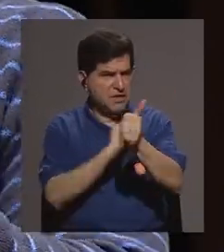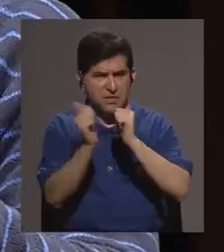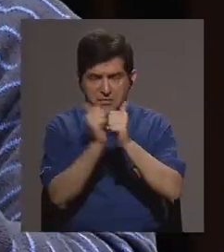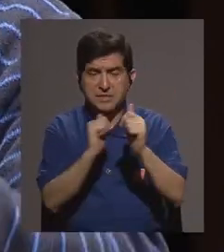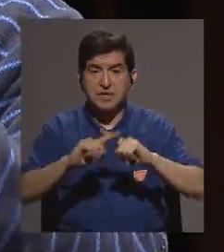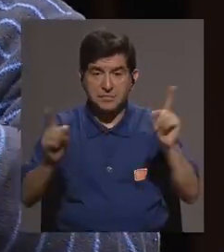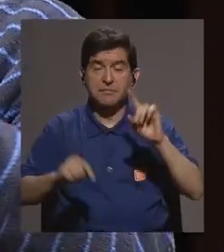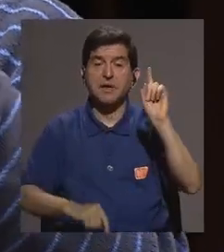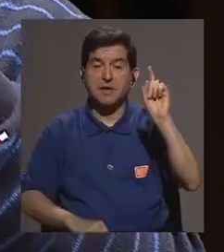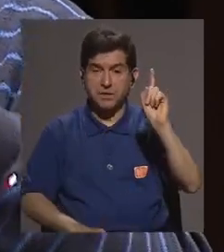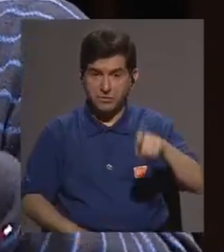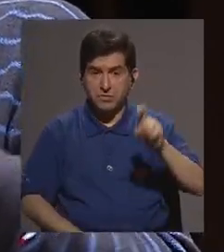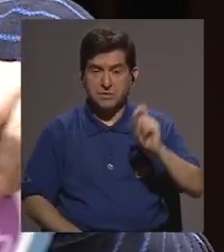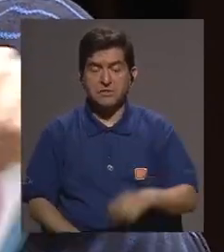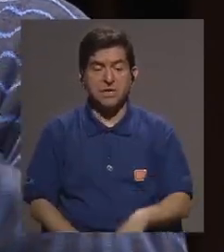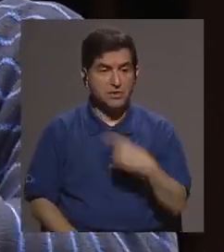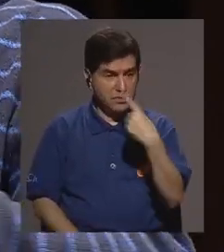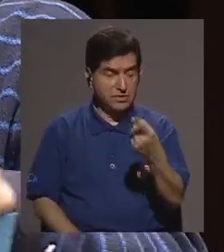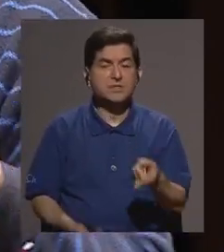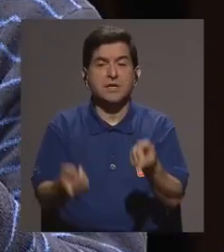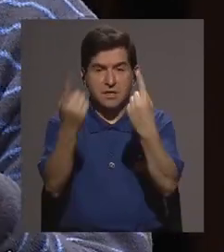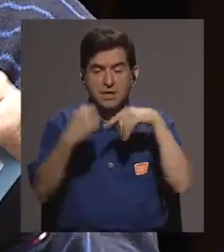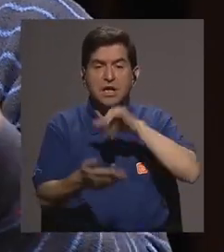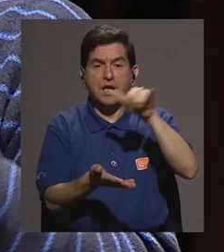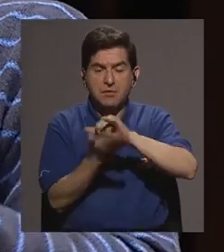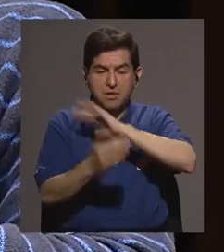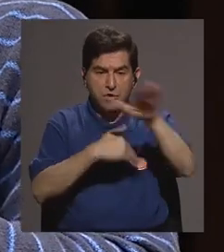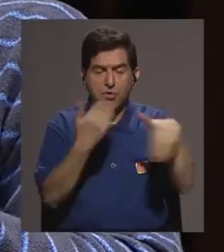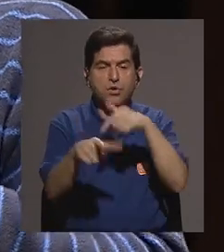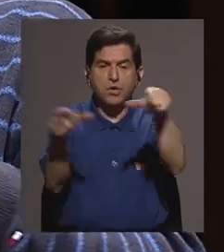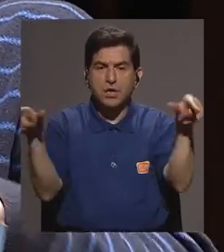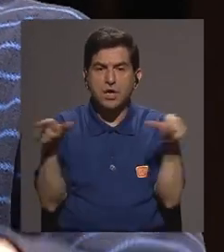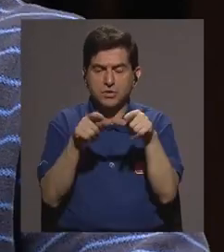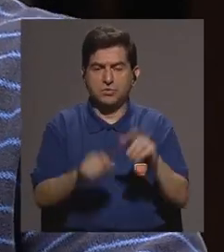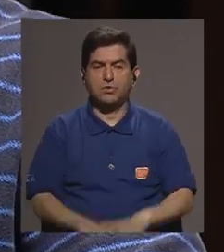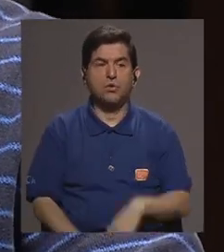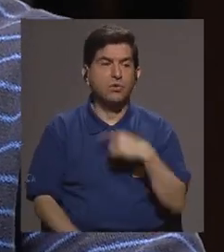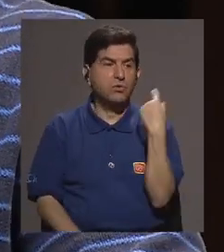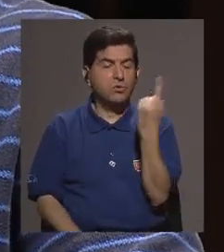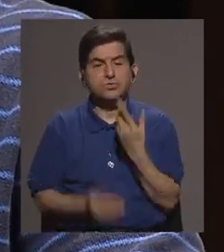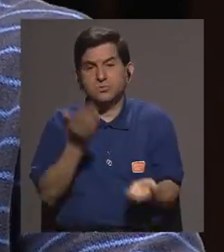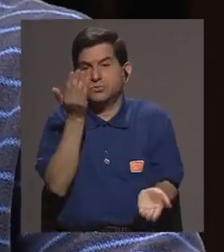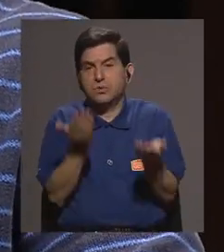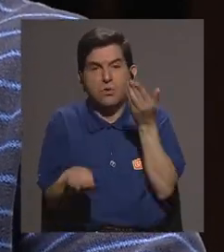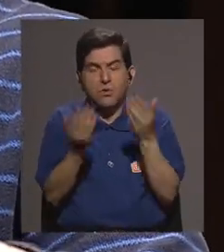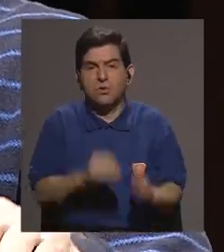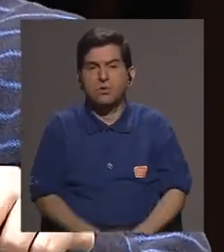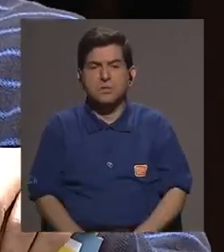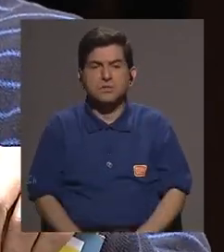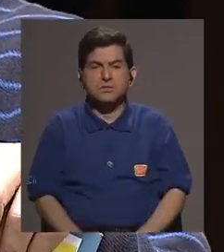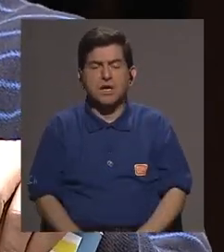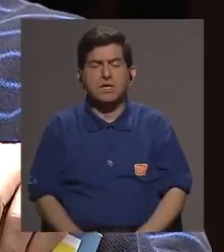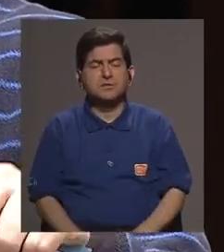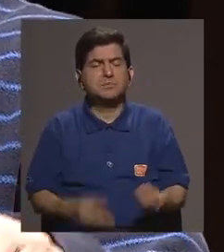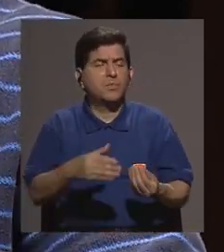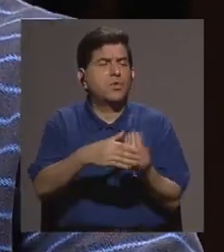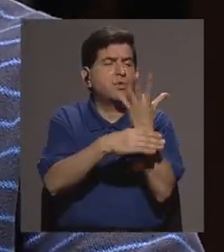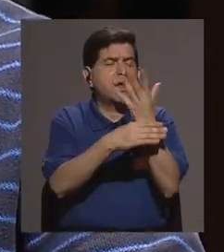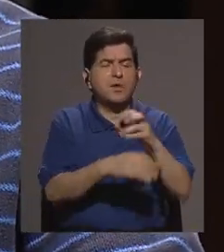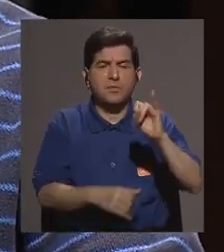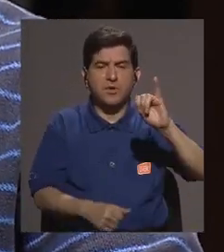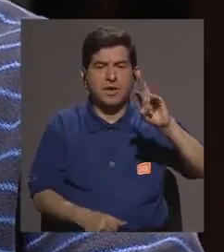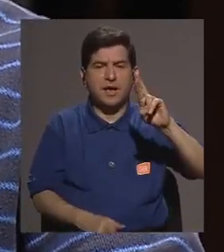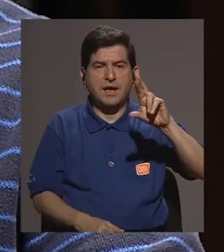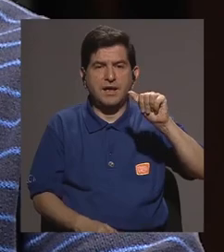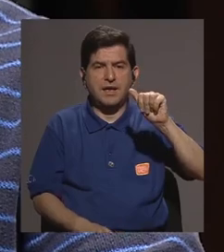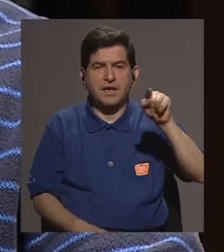no pasa y realmente llegó a San José llegó a todos lados yo creo que solo a la zona de de Cartago allá por el volcán de